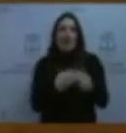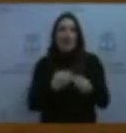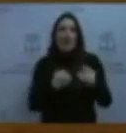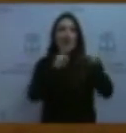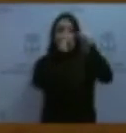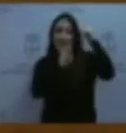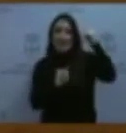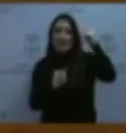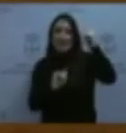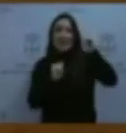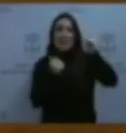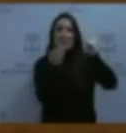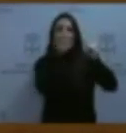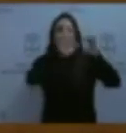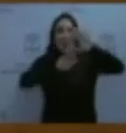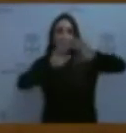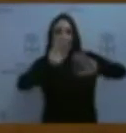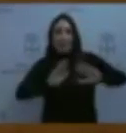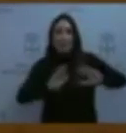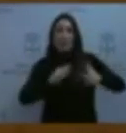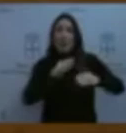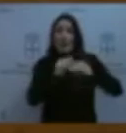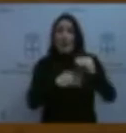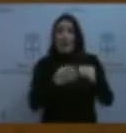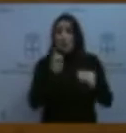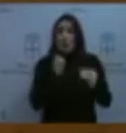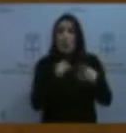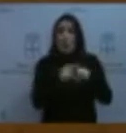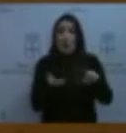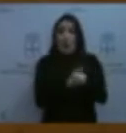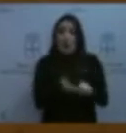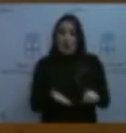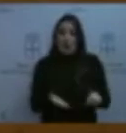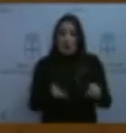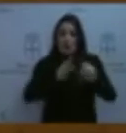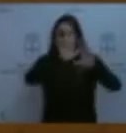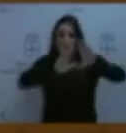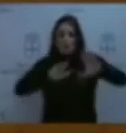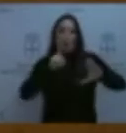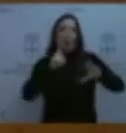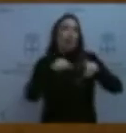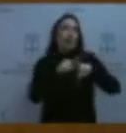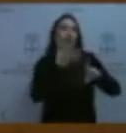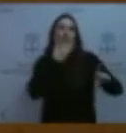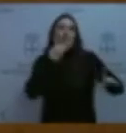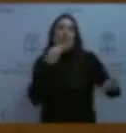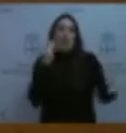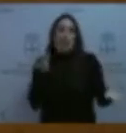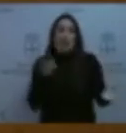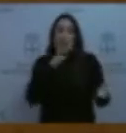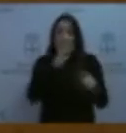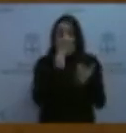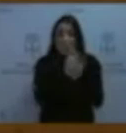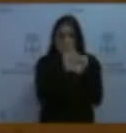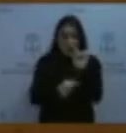pero se ve que lo único que hicieron fue efectivamente taparlas. Digamos, una medida estética únicamente porque, a lo largo del curso siguiente,